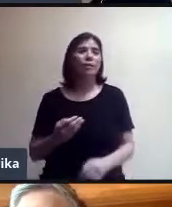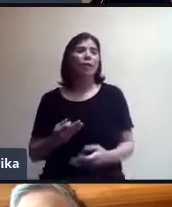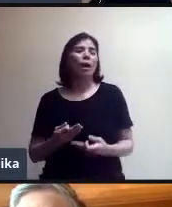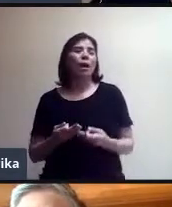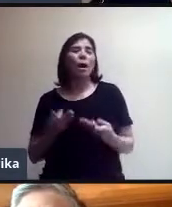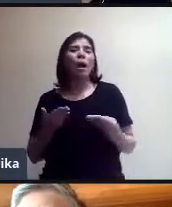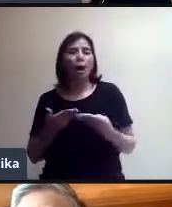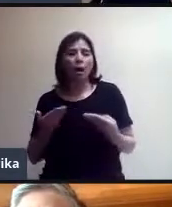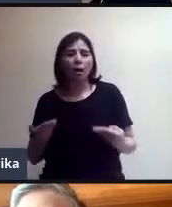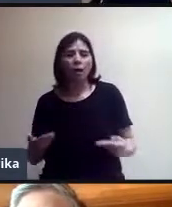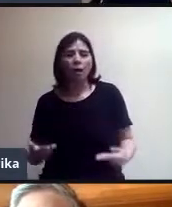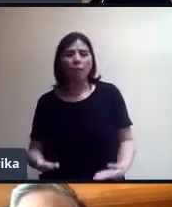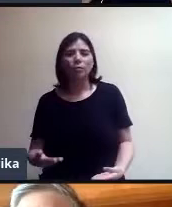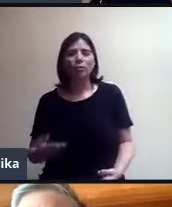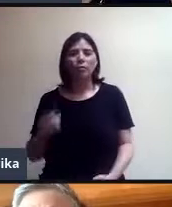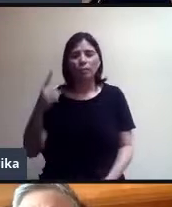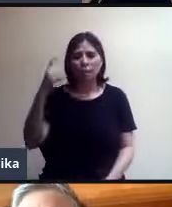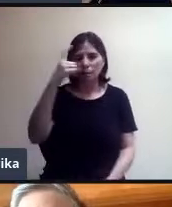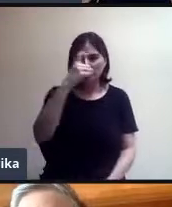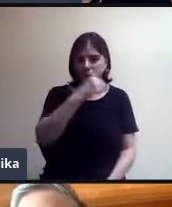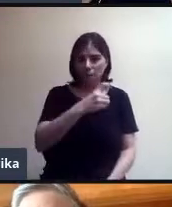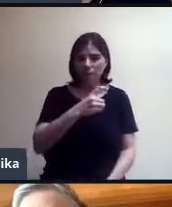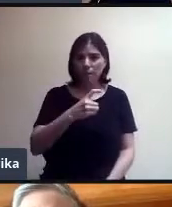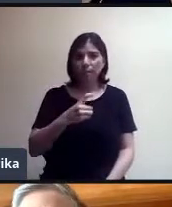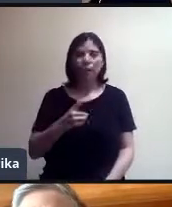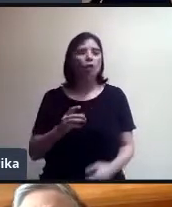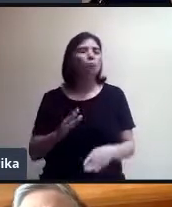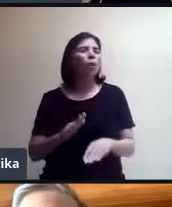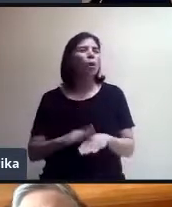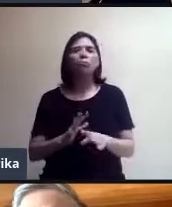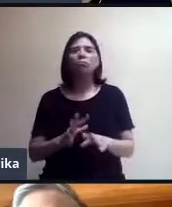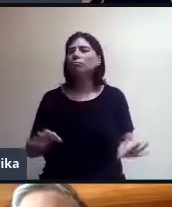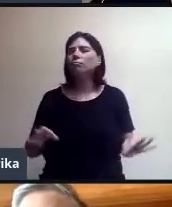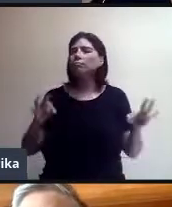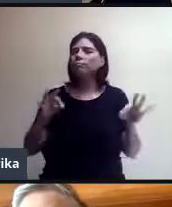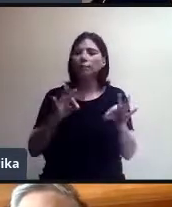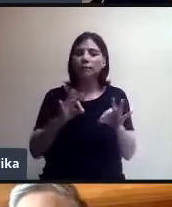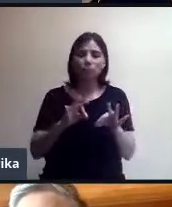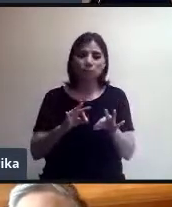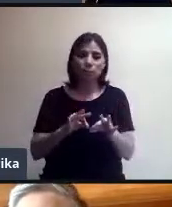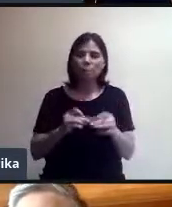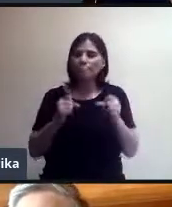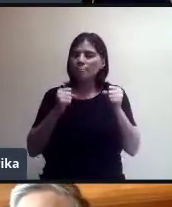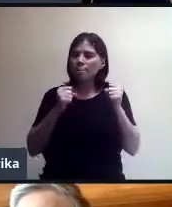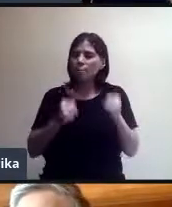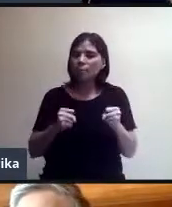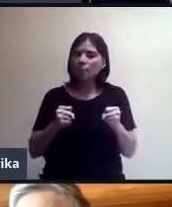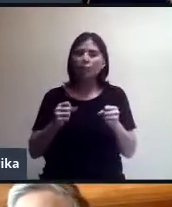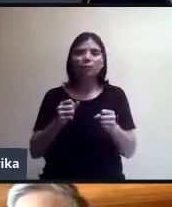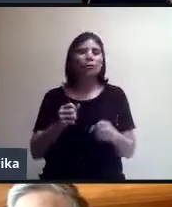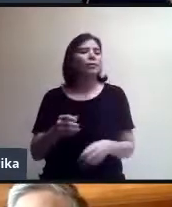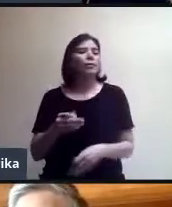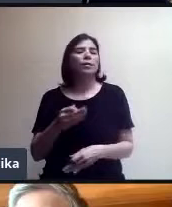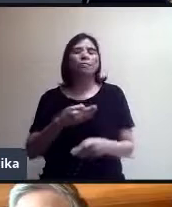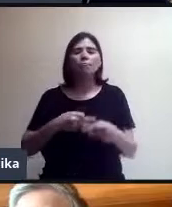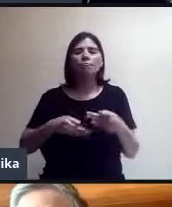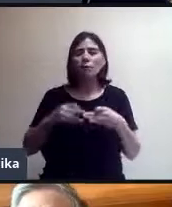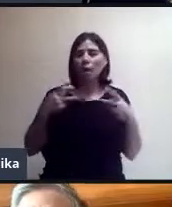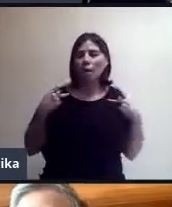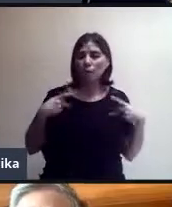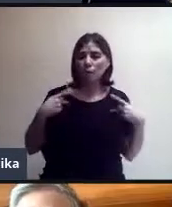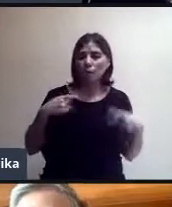pero la primera prioridad es la seguridad de nuestra comunidad escolar. En